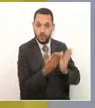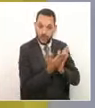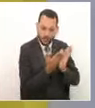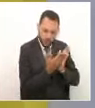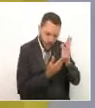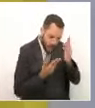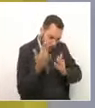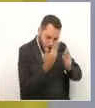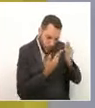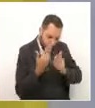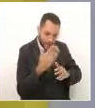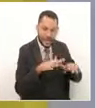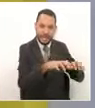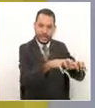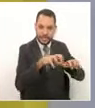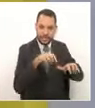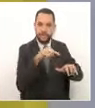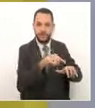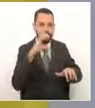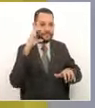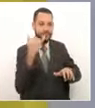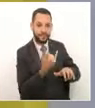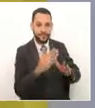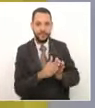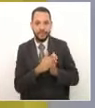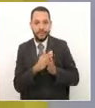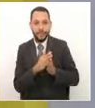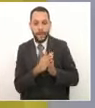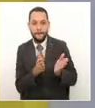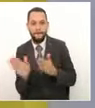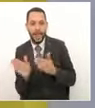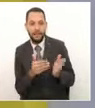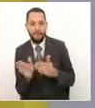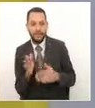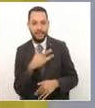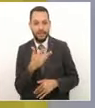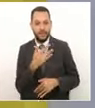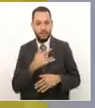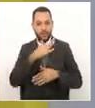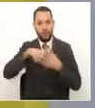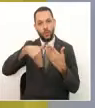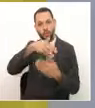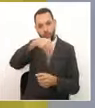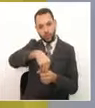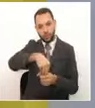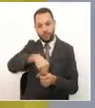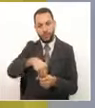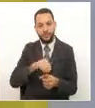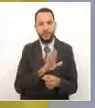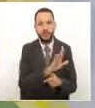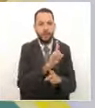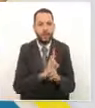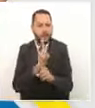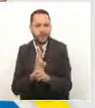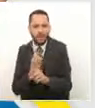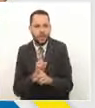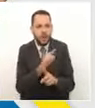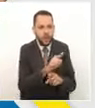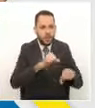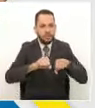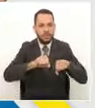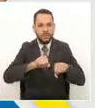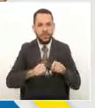Departamental es el plan de desarrollo Risaralda Sentimiento de Todos, donde cada uno de los integrantes del gabinete